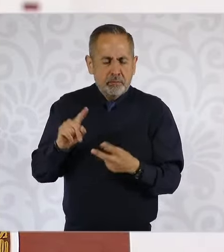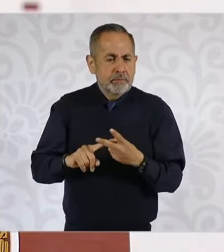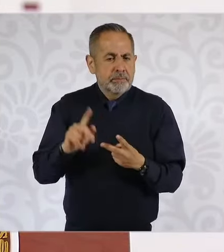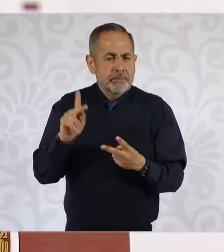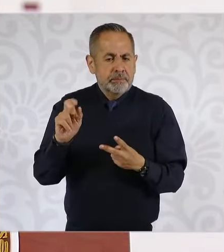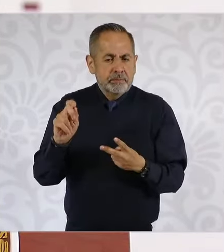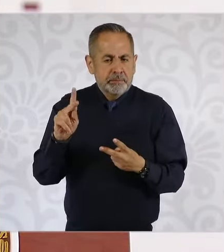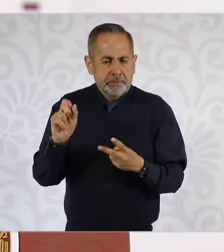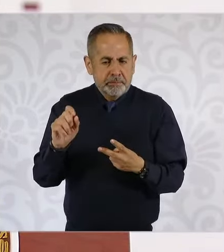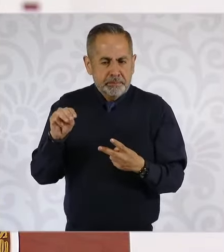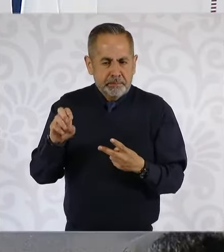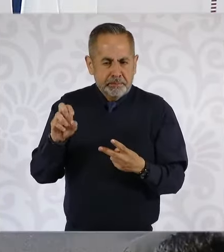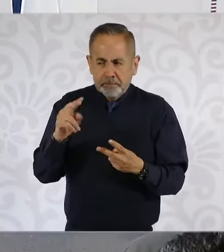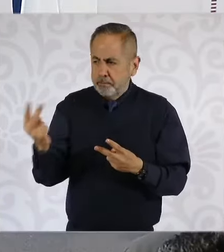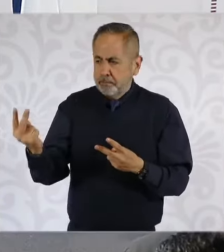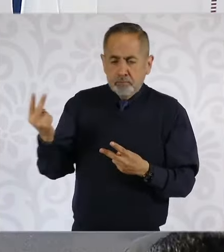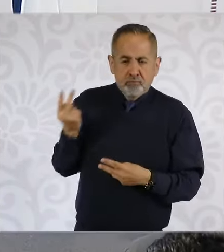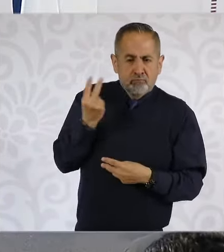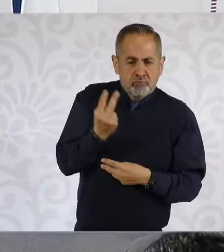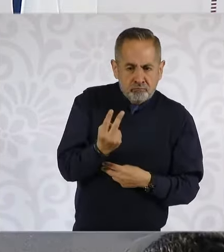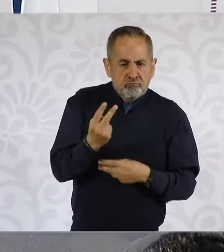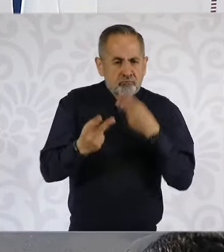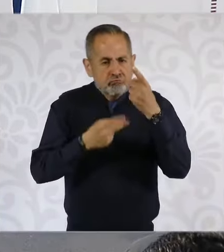puedan platicar de todo ello. Muchísimas gracias.